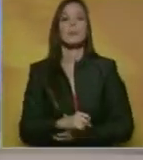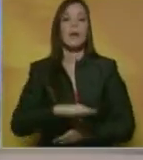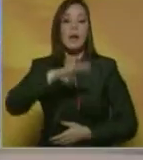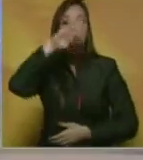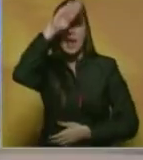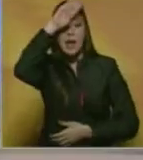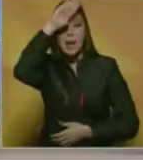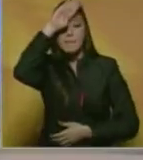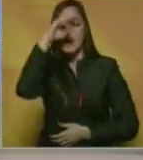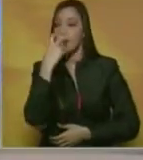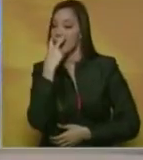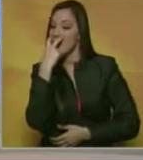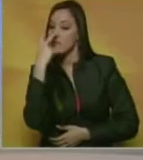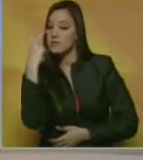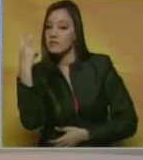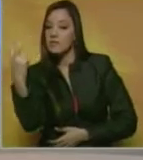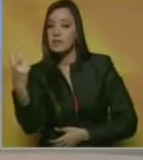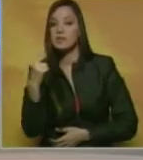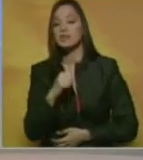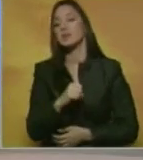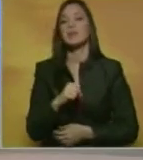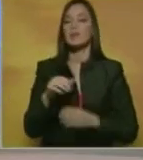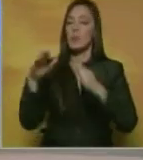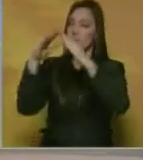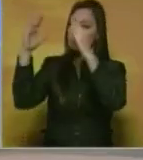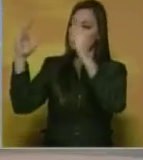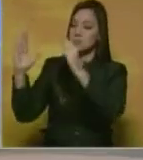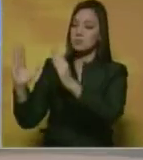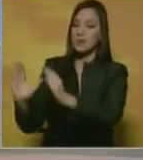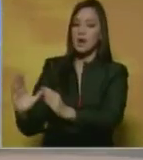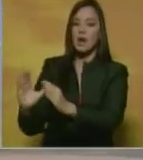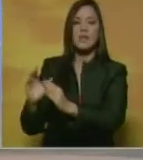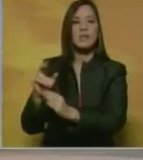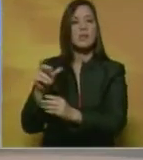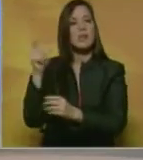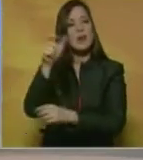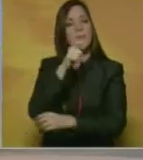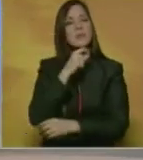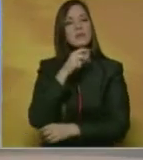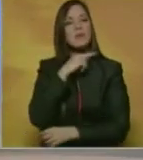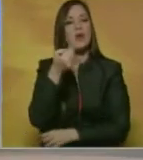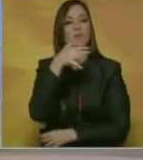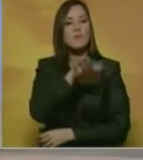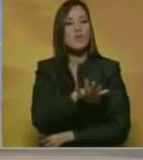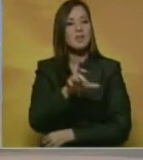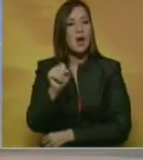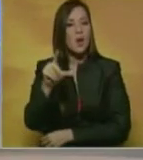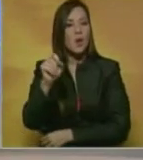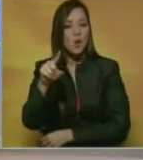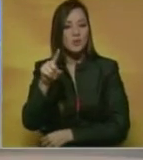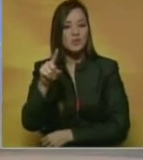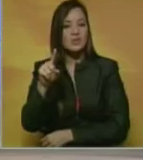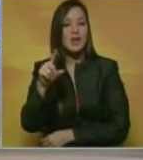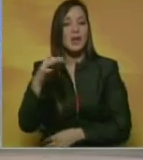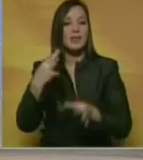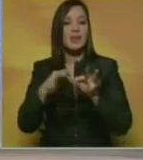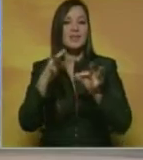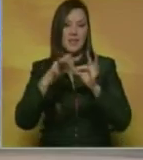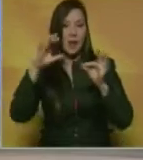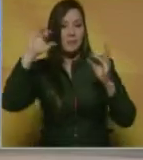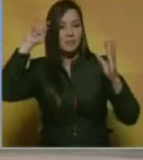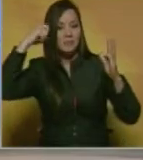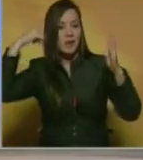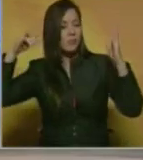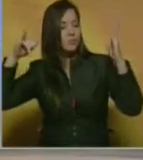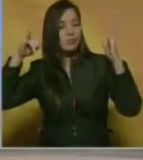Francisco visitó el monumento en memoria a las víctimas del 11 de septiembre. Luego de ofrecer un discurso histórico ante la Organización de las